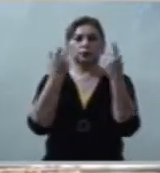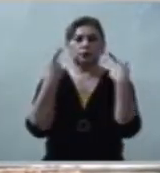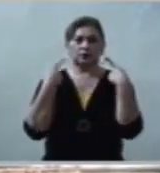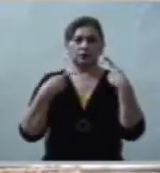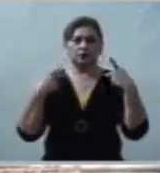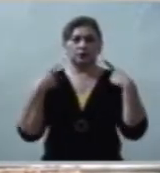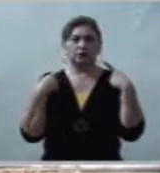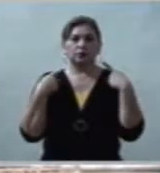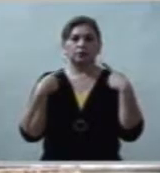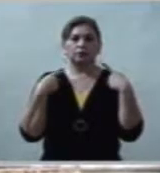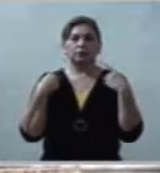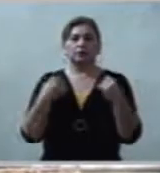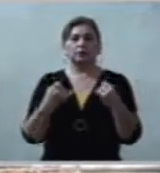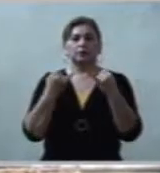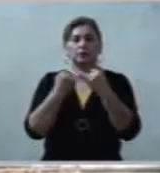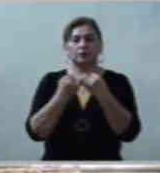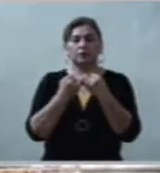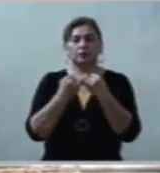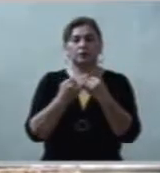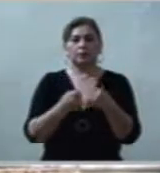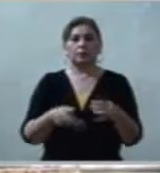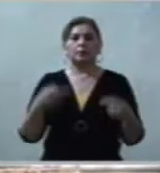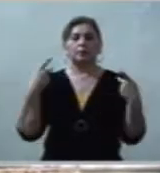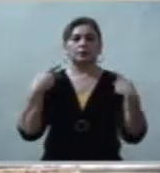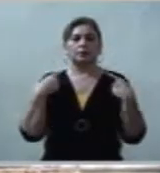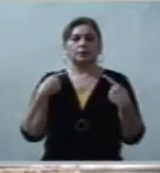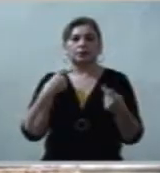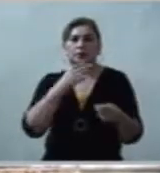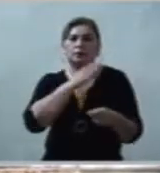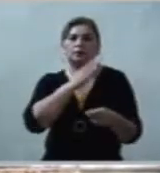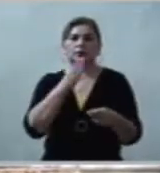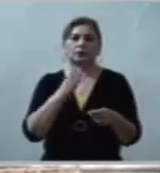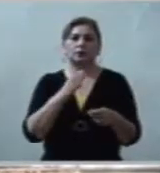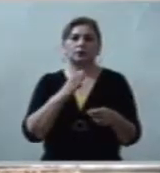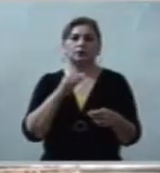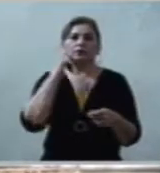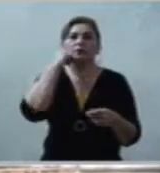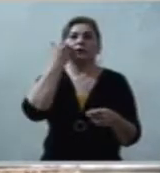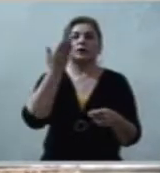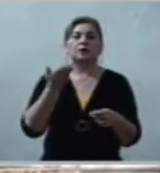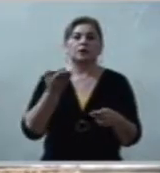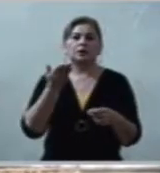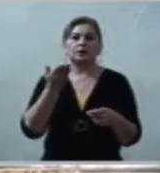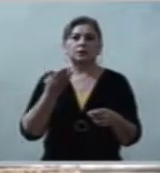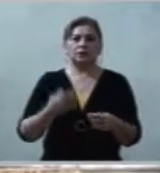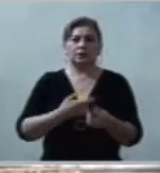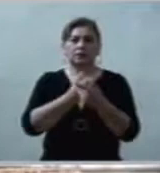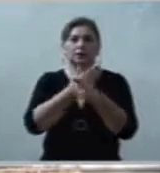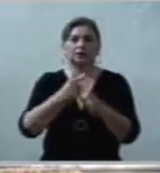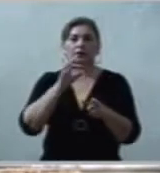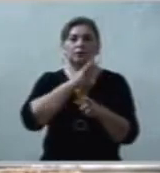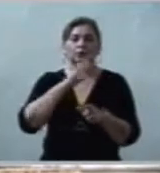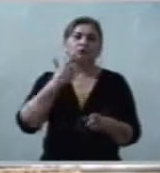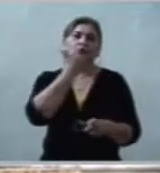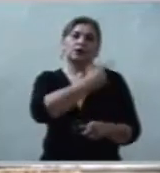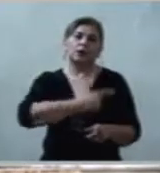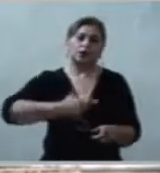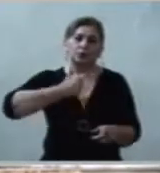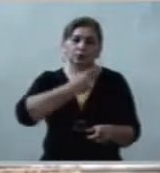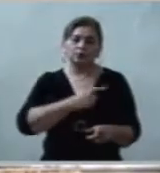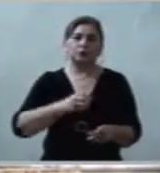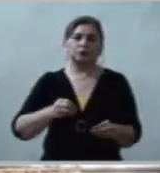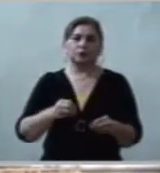también de buena voluntad, sobre todo de los ejidos que también gustan de